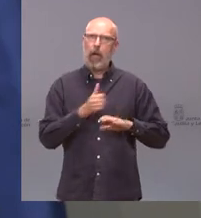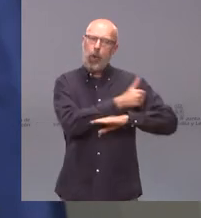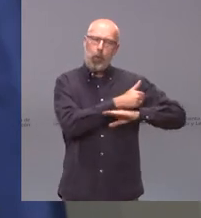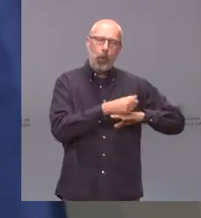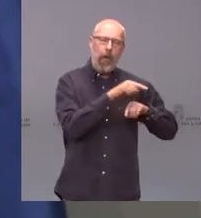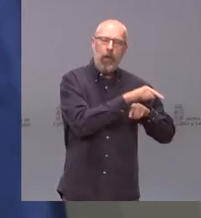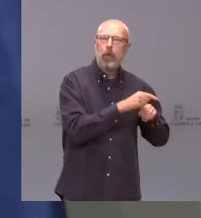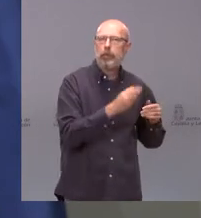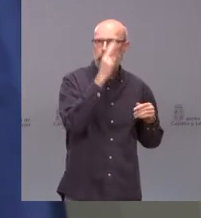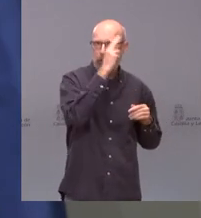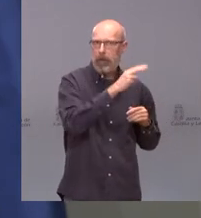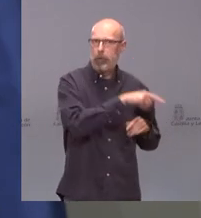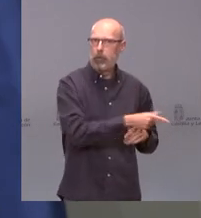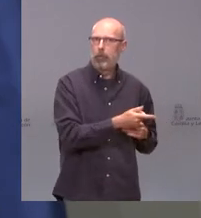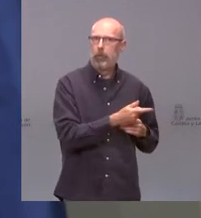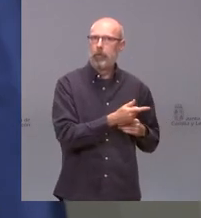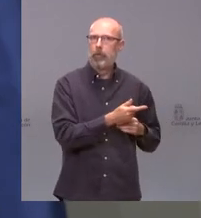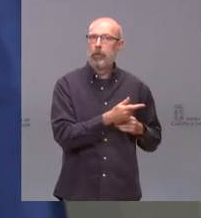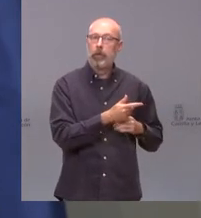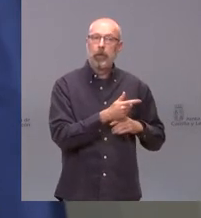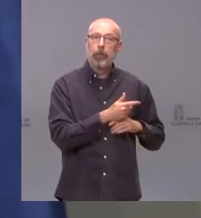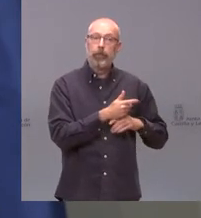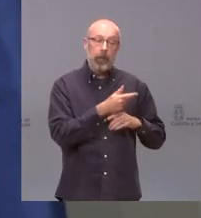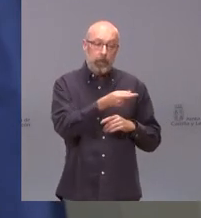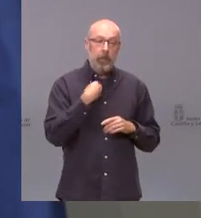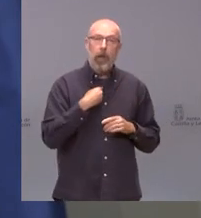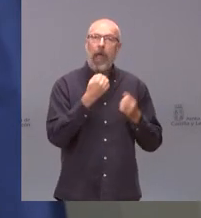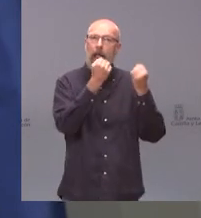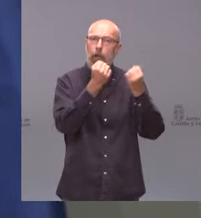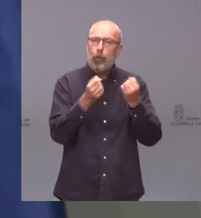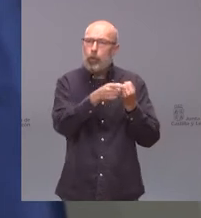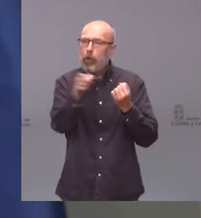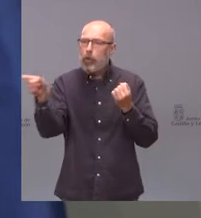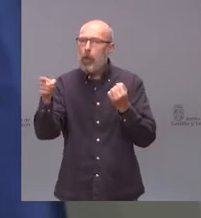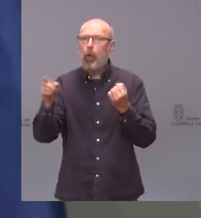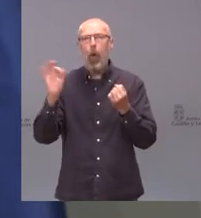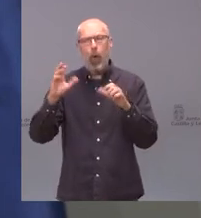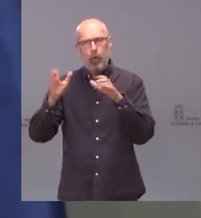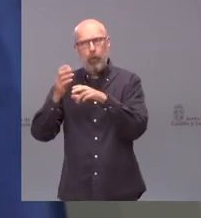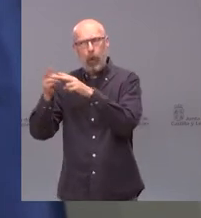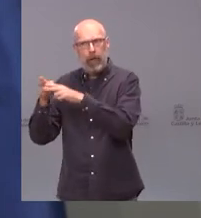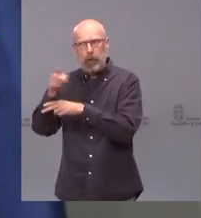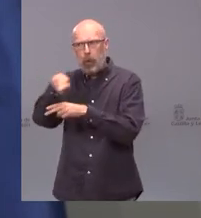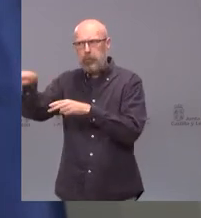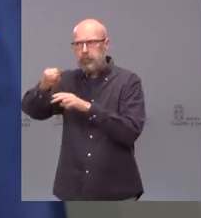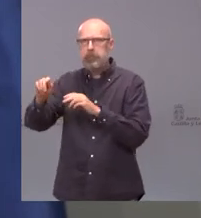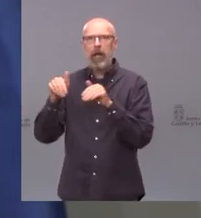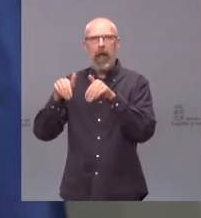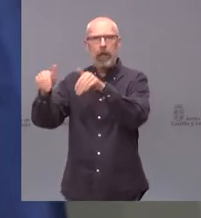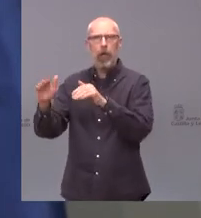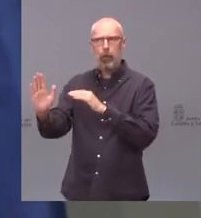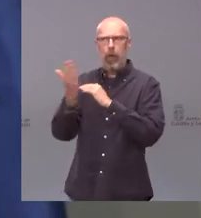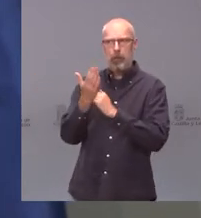He de decir que a estos premios podía presentar candidaturas cualquier institución incluido en los partidos políticos o